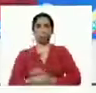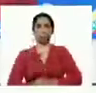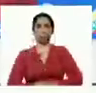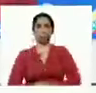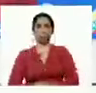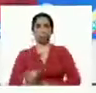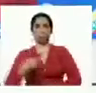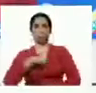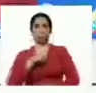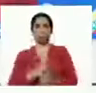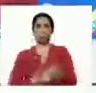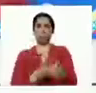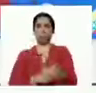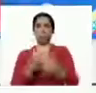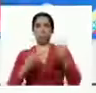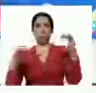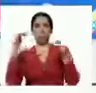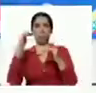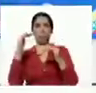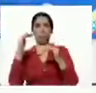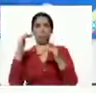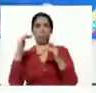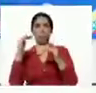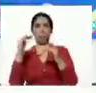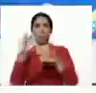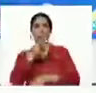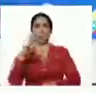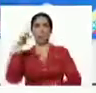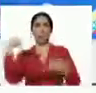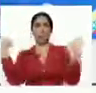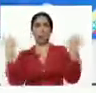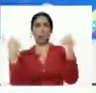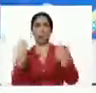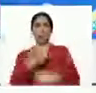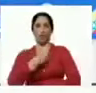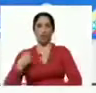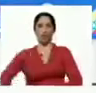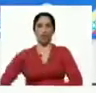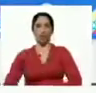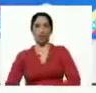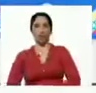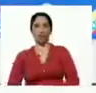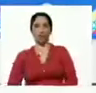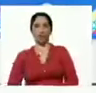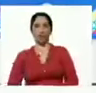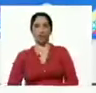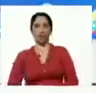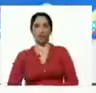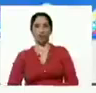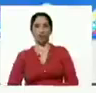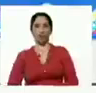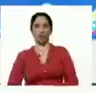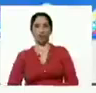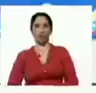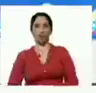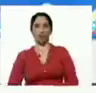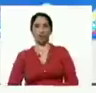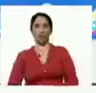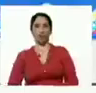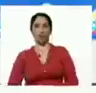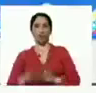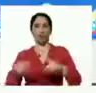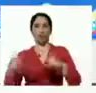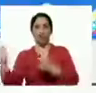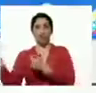nuestros hermanos mayores la República Popular China en estos días llega un nuevo envío